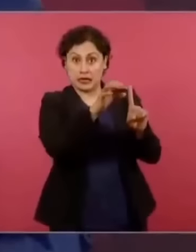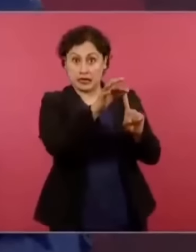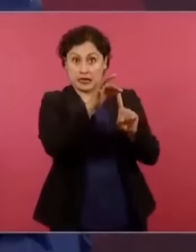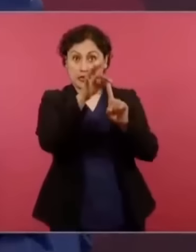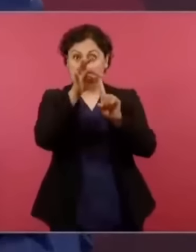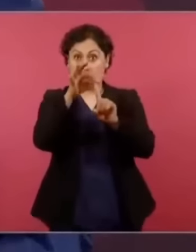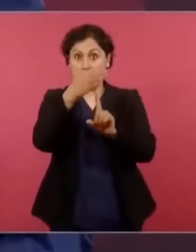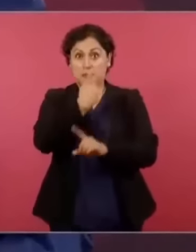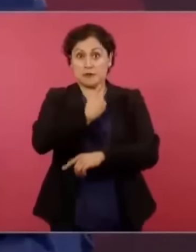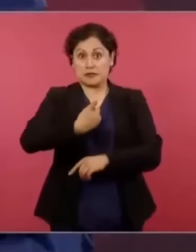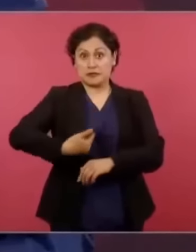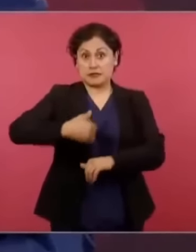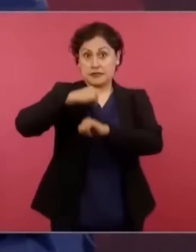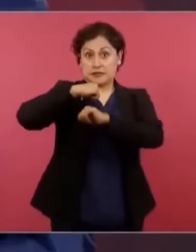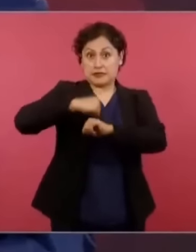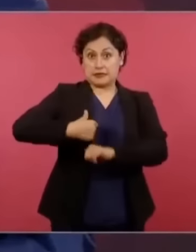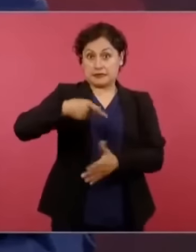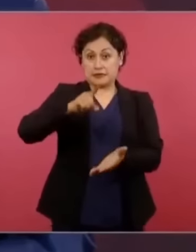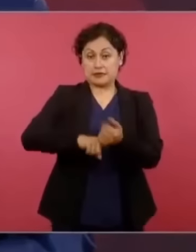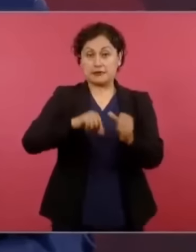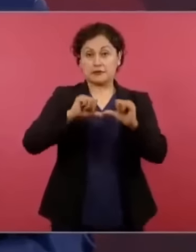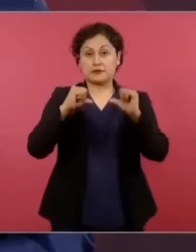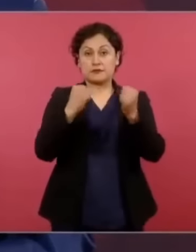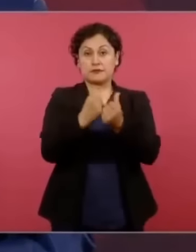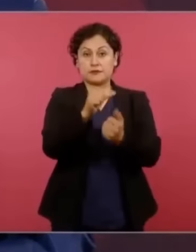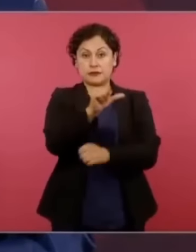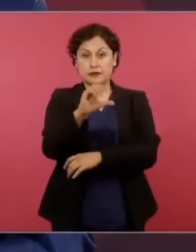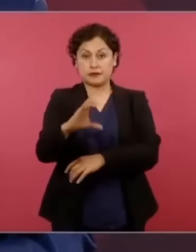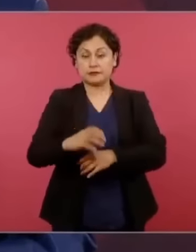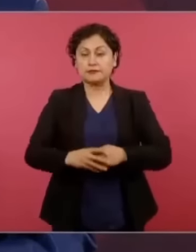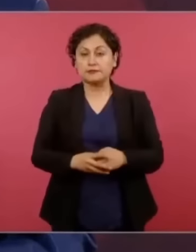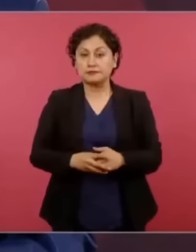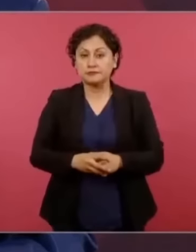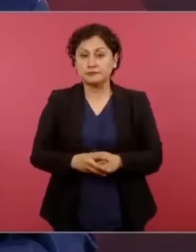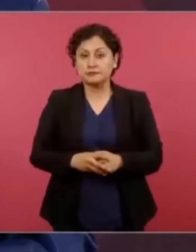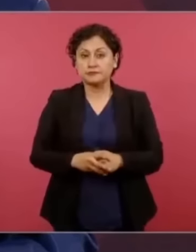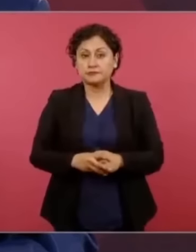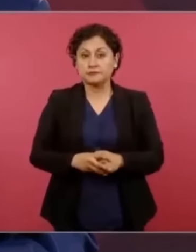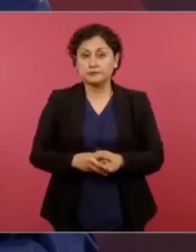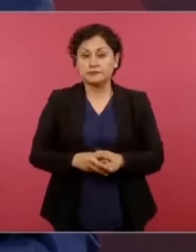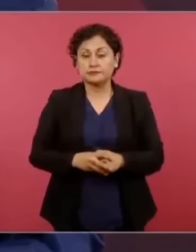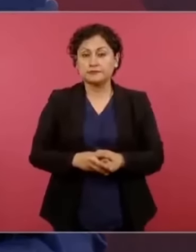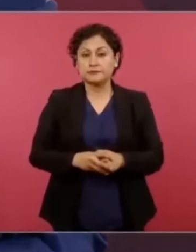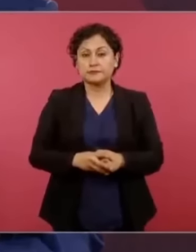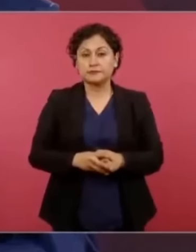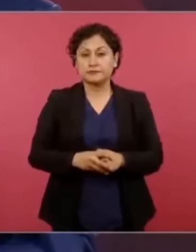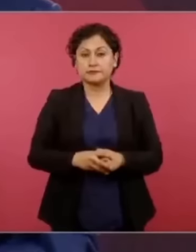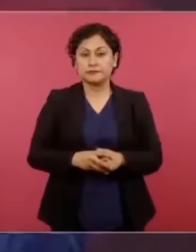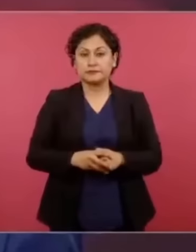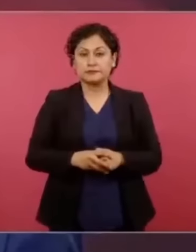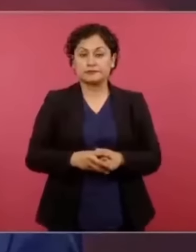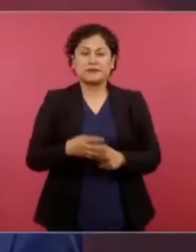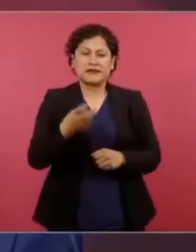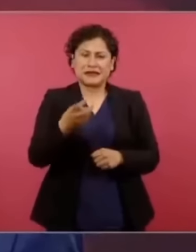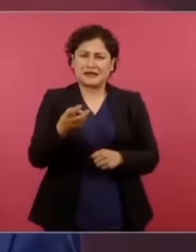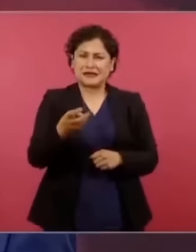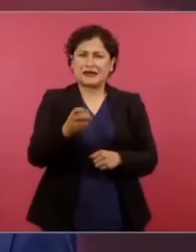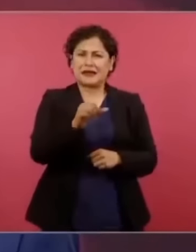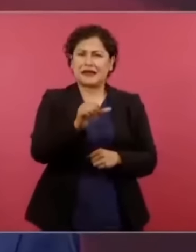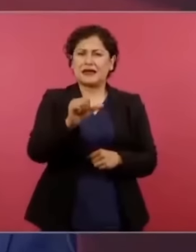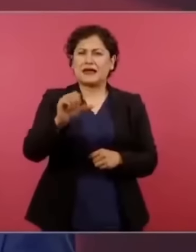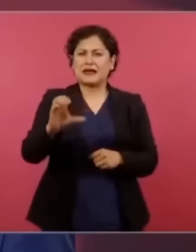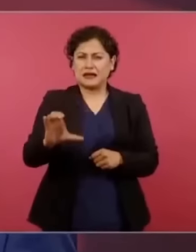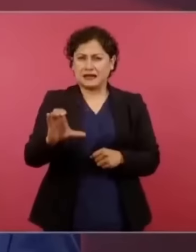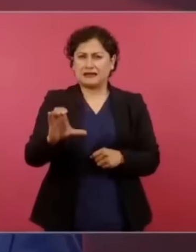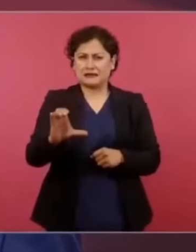de la Asociación para